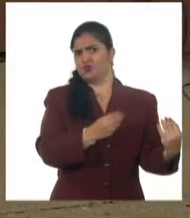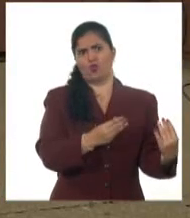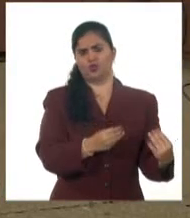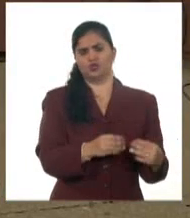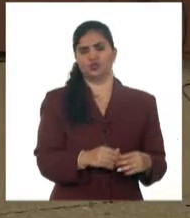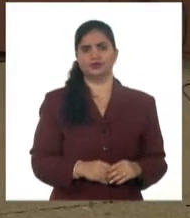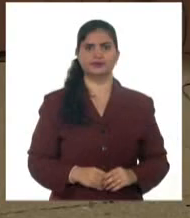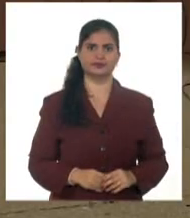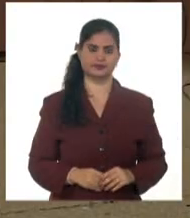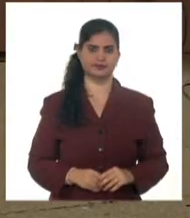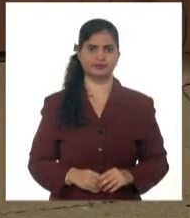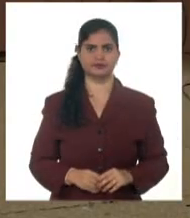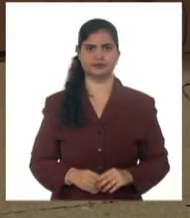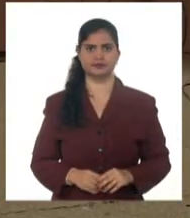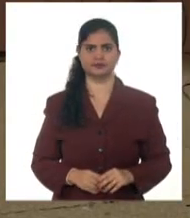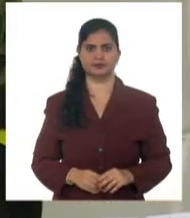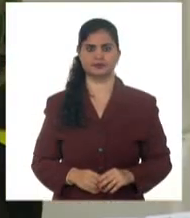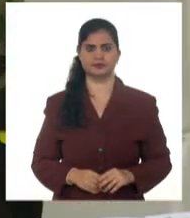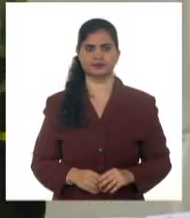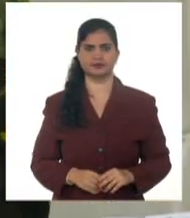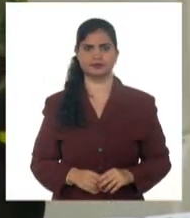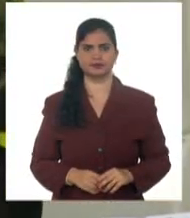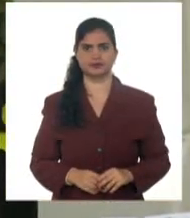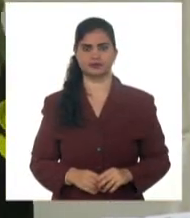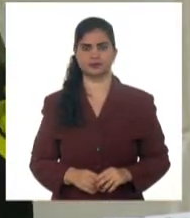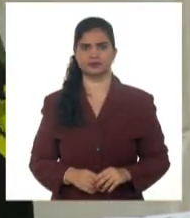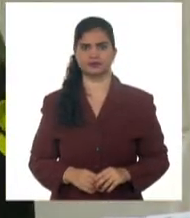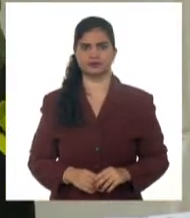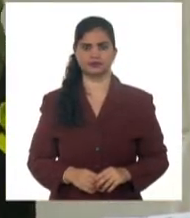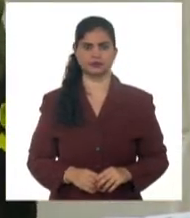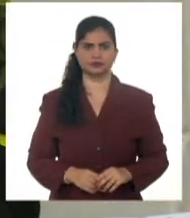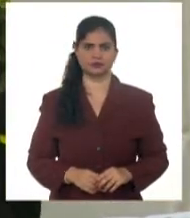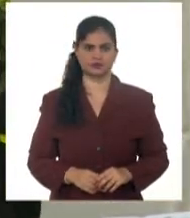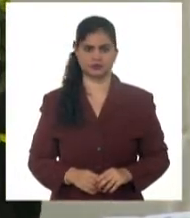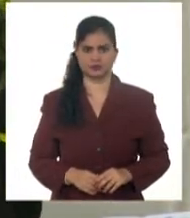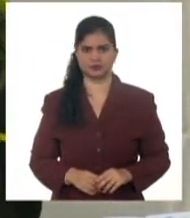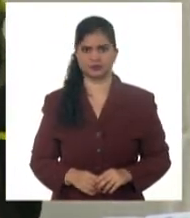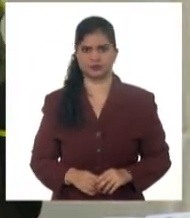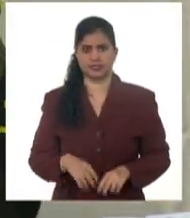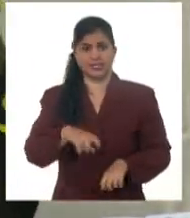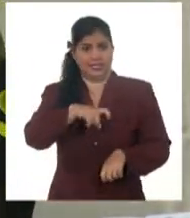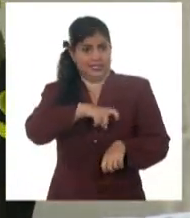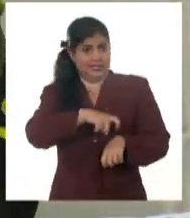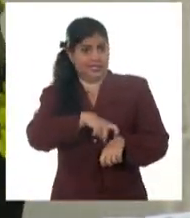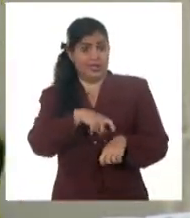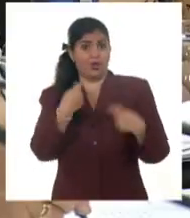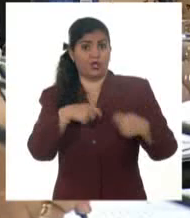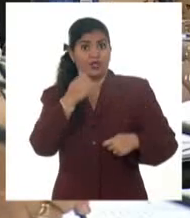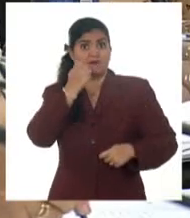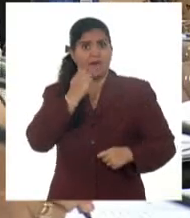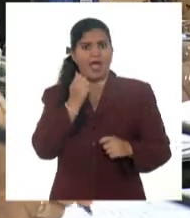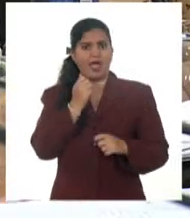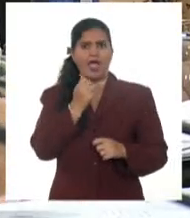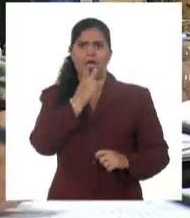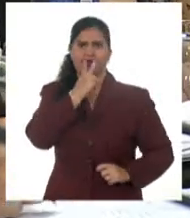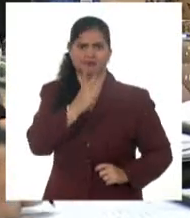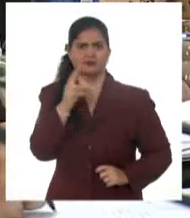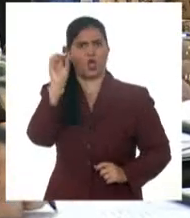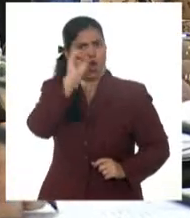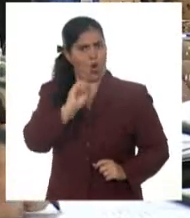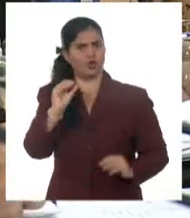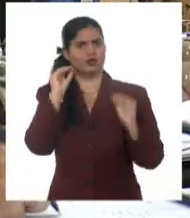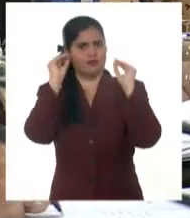Son tiempos de actuar con severidad en el enfrentamiento al delito, la corrupción, las ilegalidades y las indisciplinas sociales.